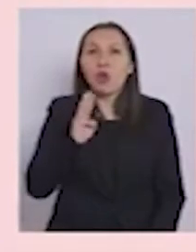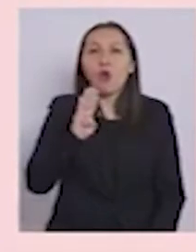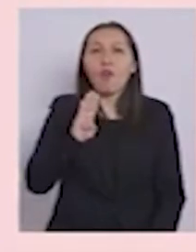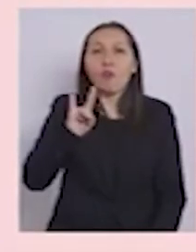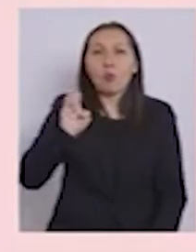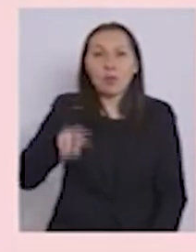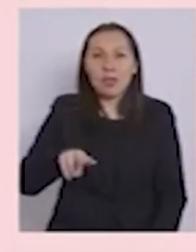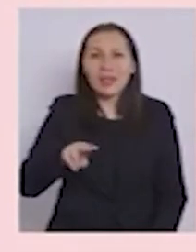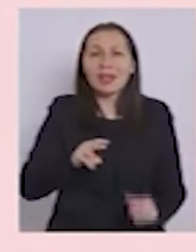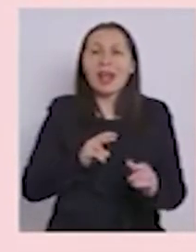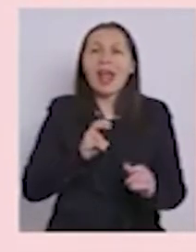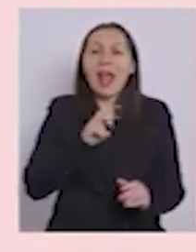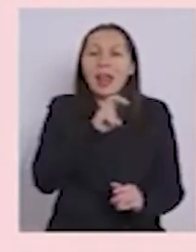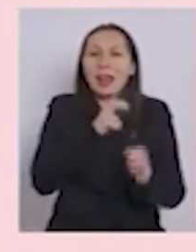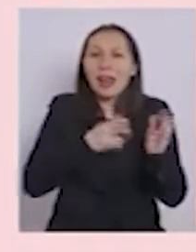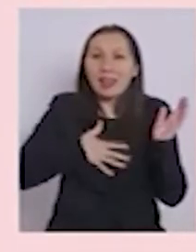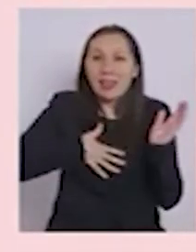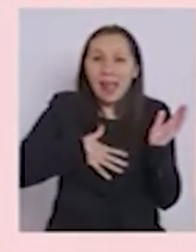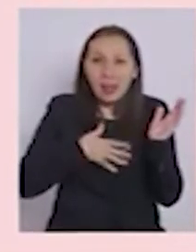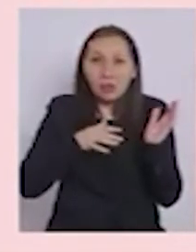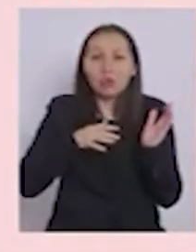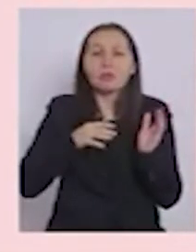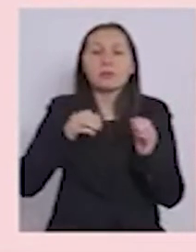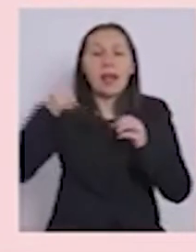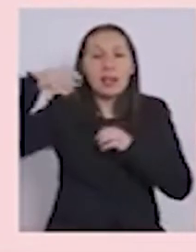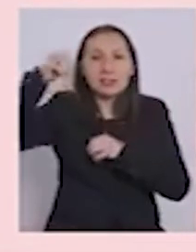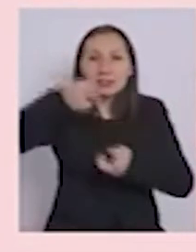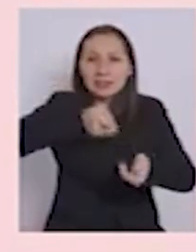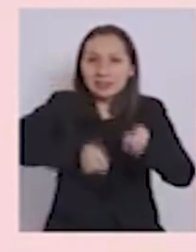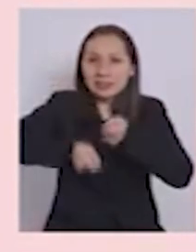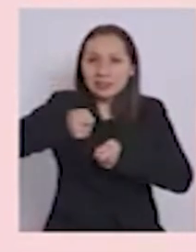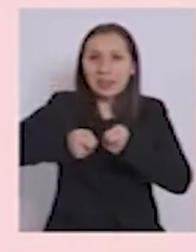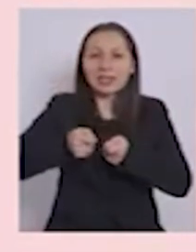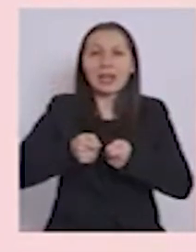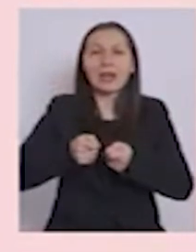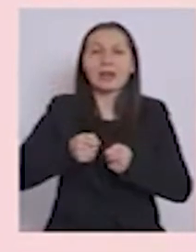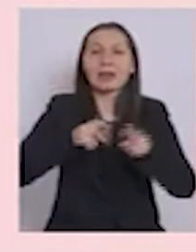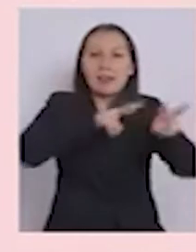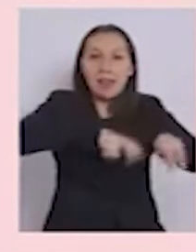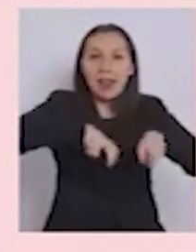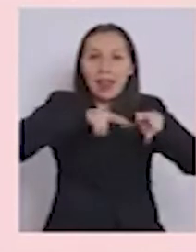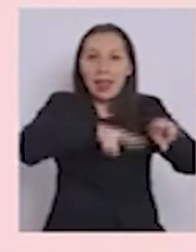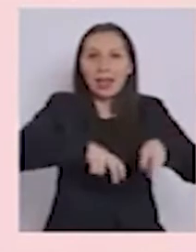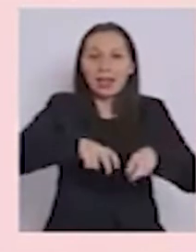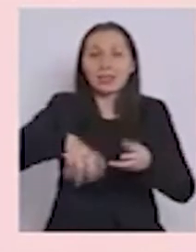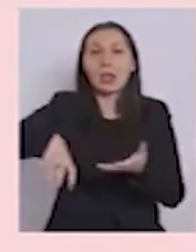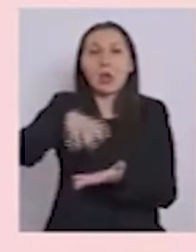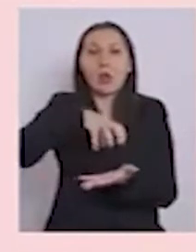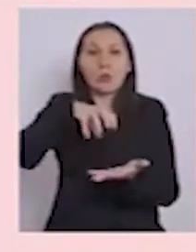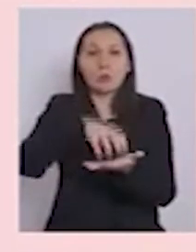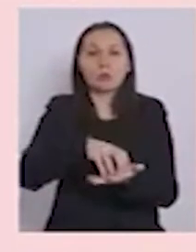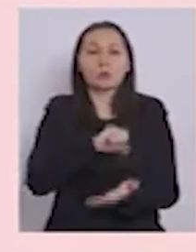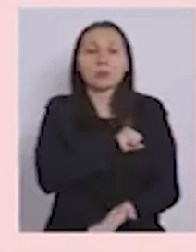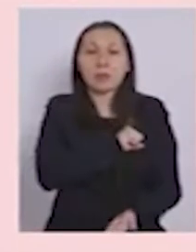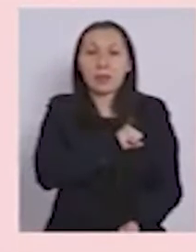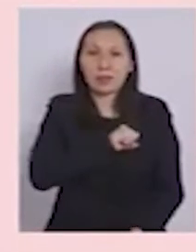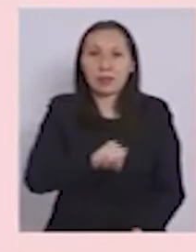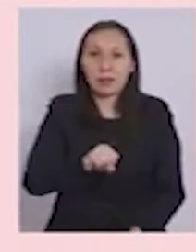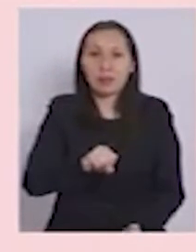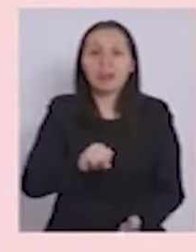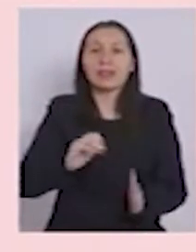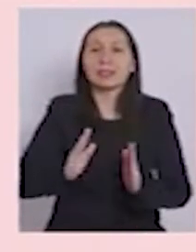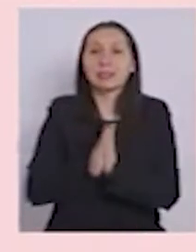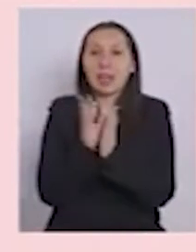Calera de Tango, La Cisterna, Talagante, la comuna de Santiago y San